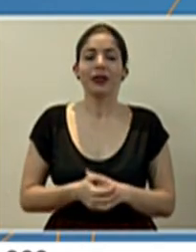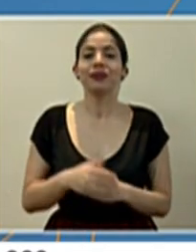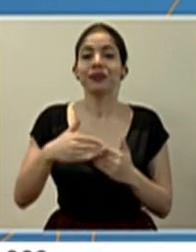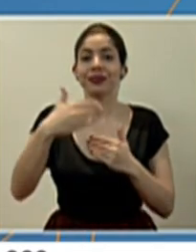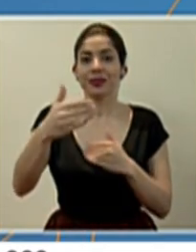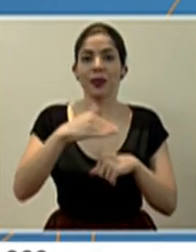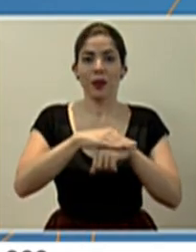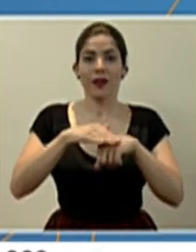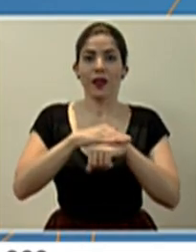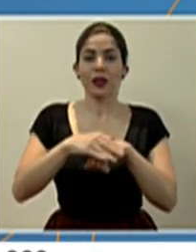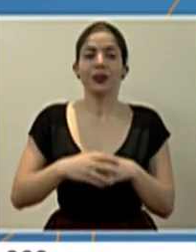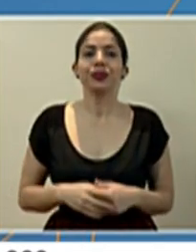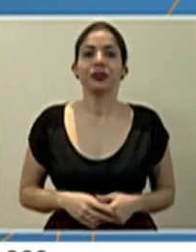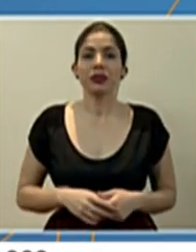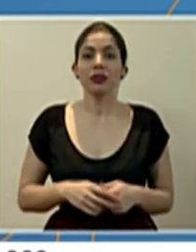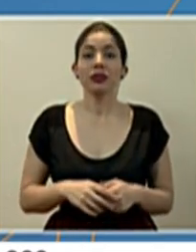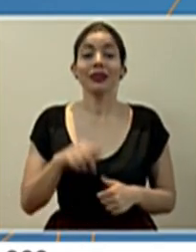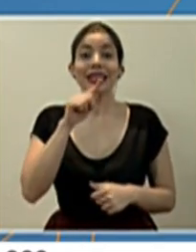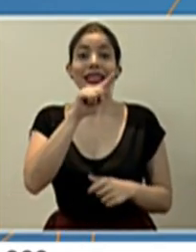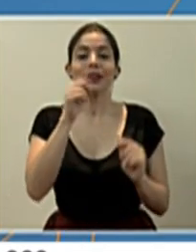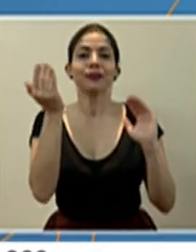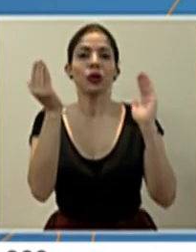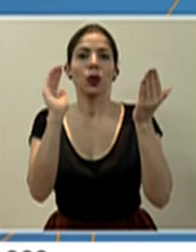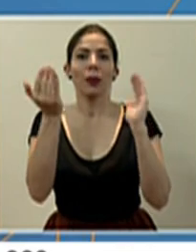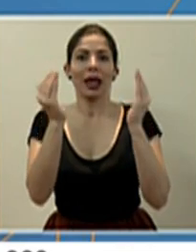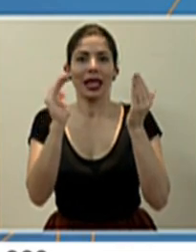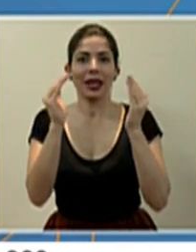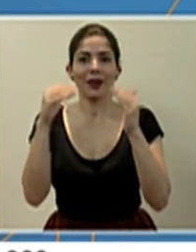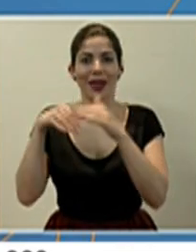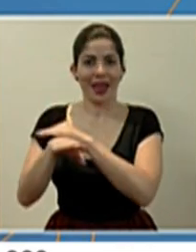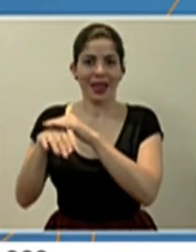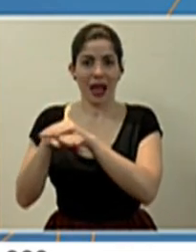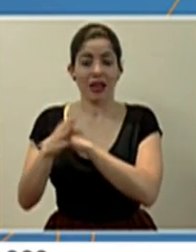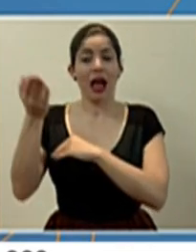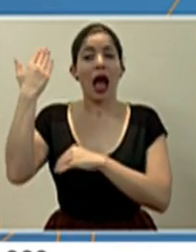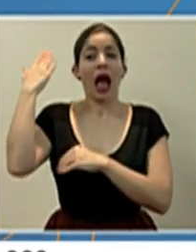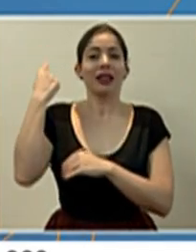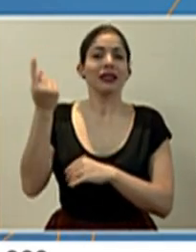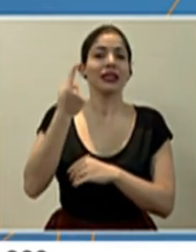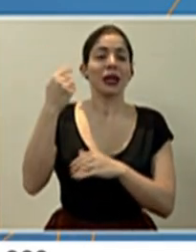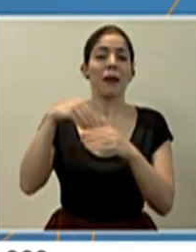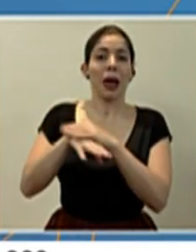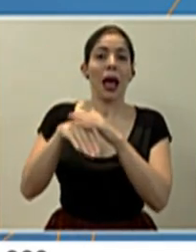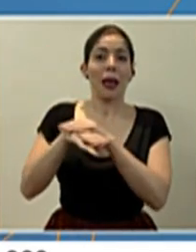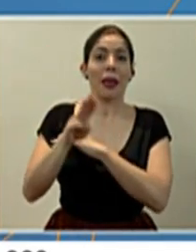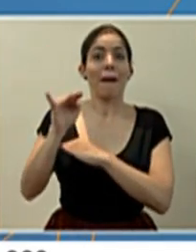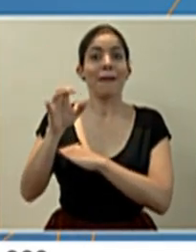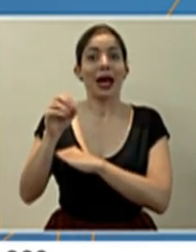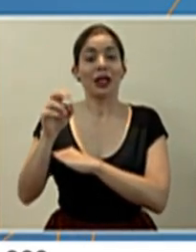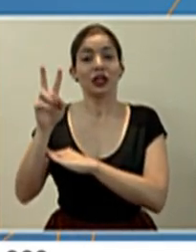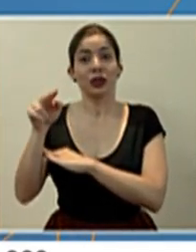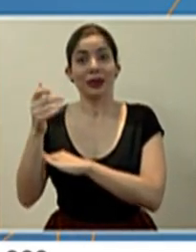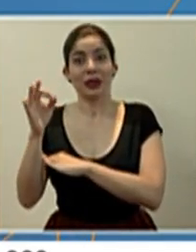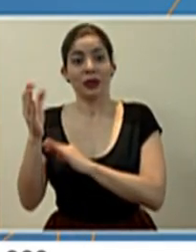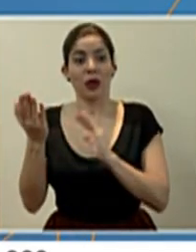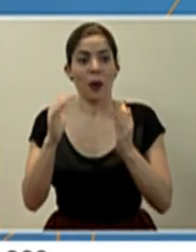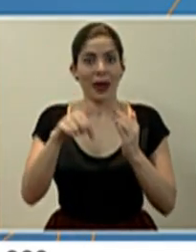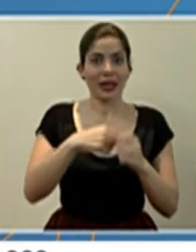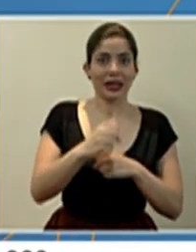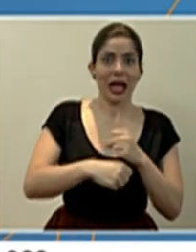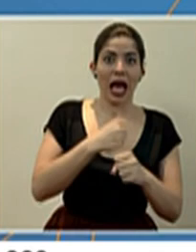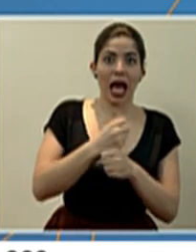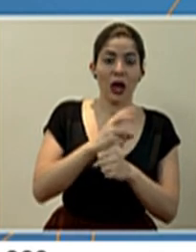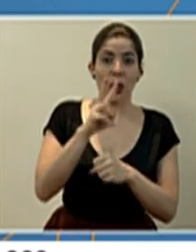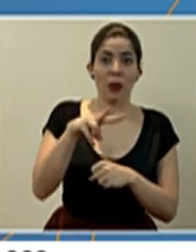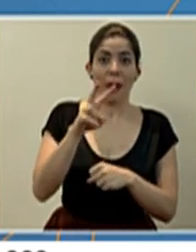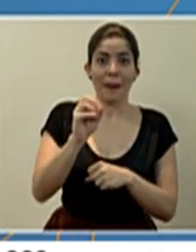por favor. Este es el comparativo de ingresos, lo que entraba habitualmente en un año como el 2019 comparado con el 20. La línea